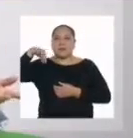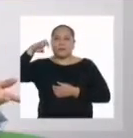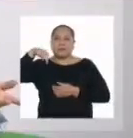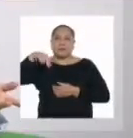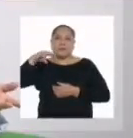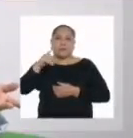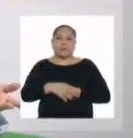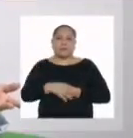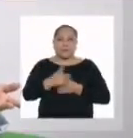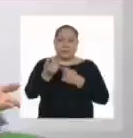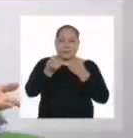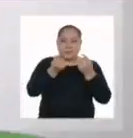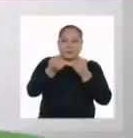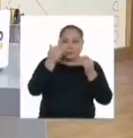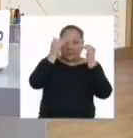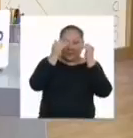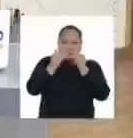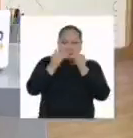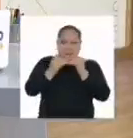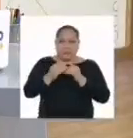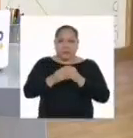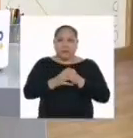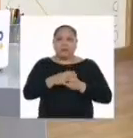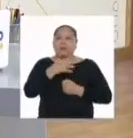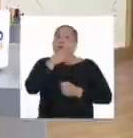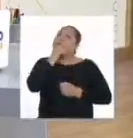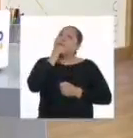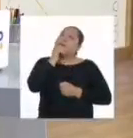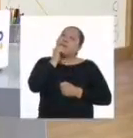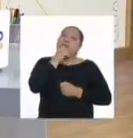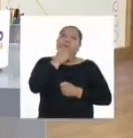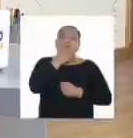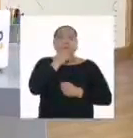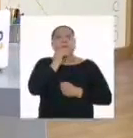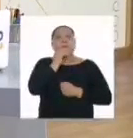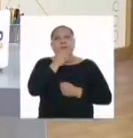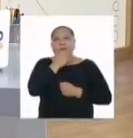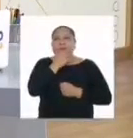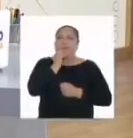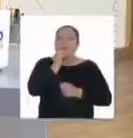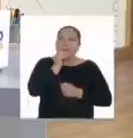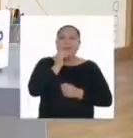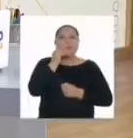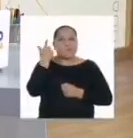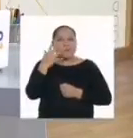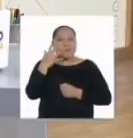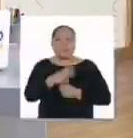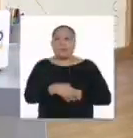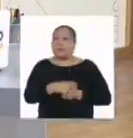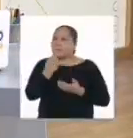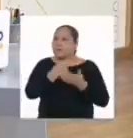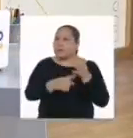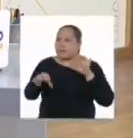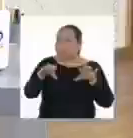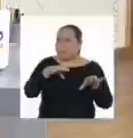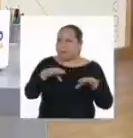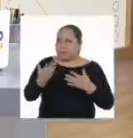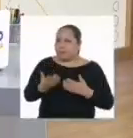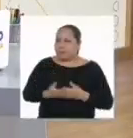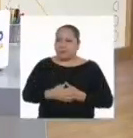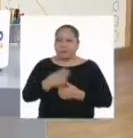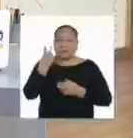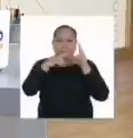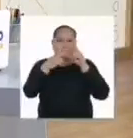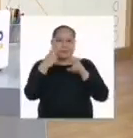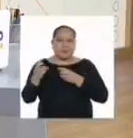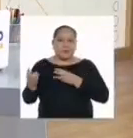Y controlar las intervinientes. Mmm, ya. Y, ¿qué debemos hacer para definir el